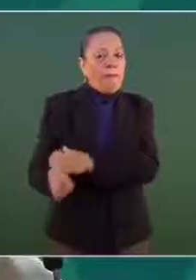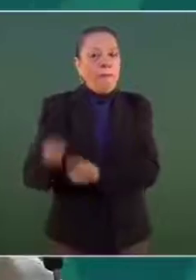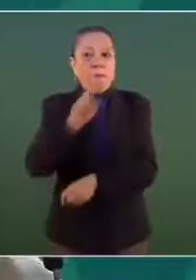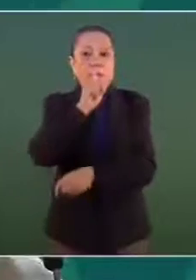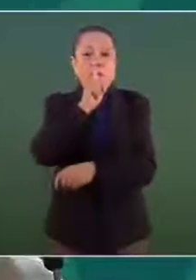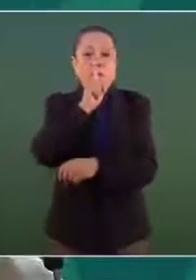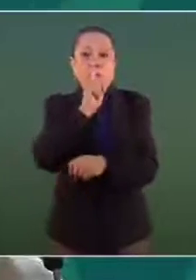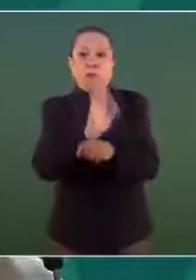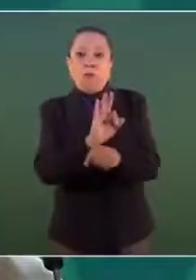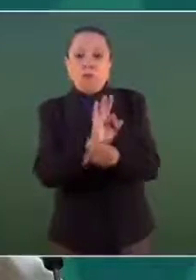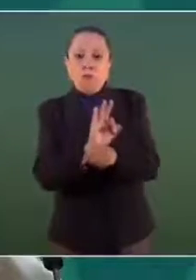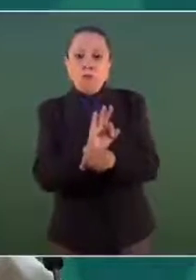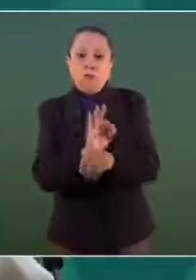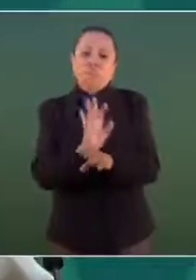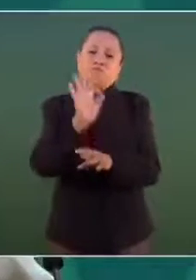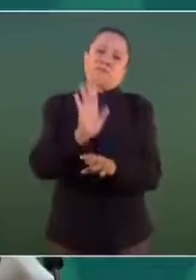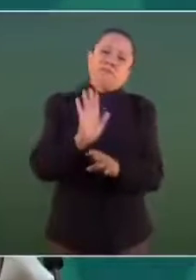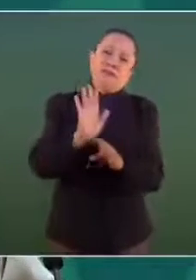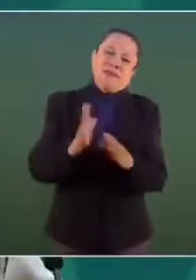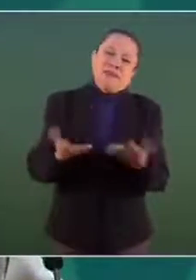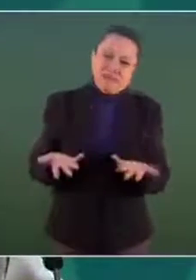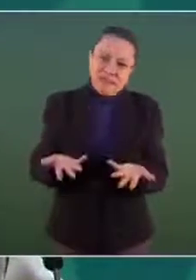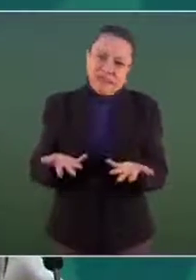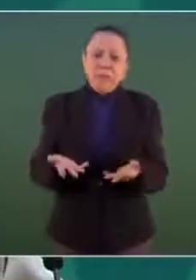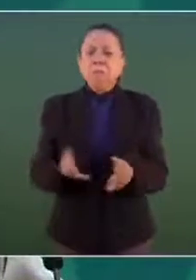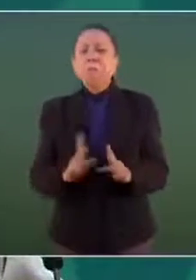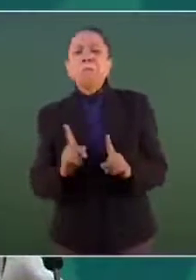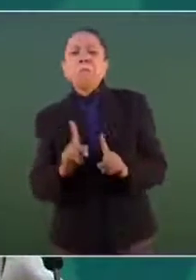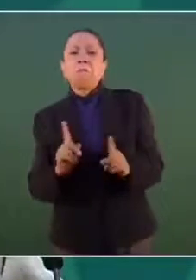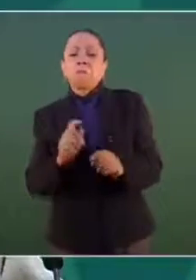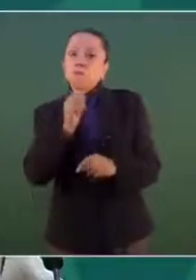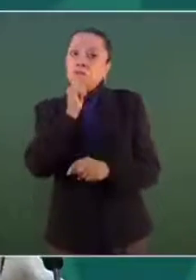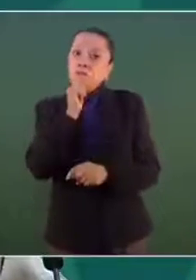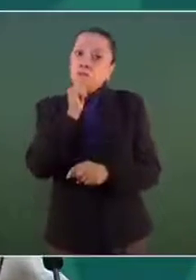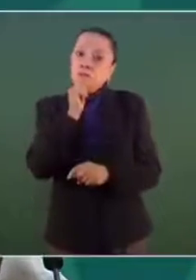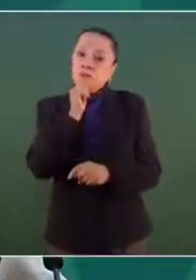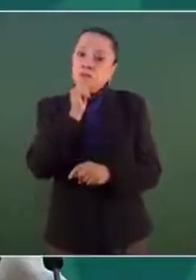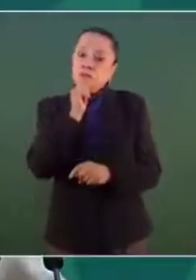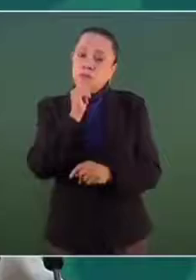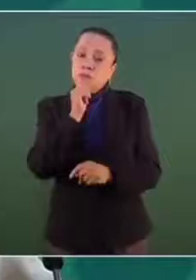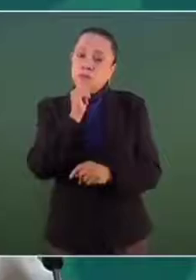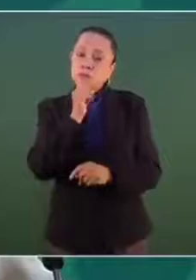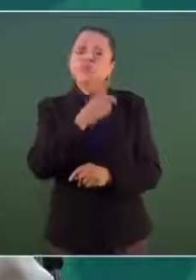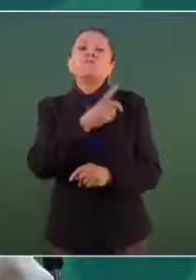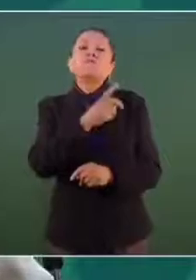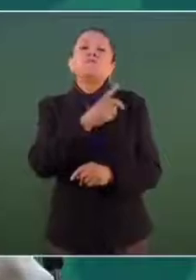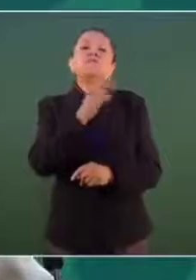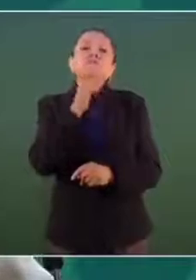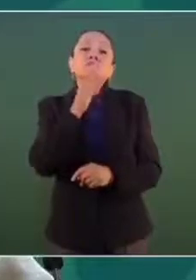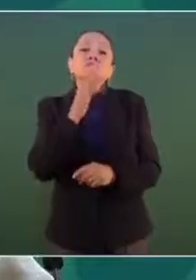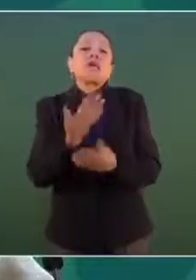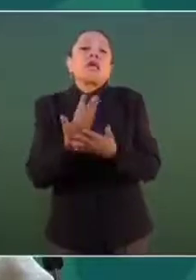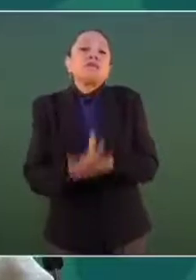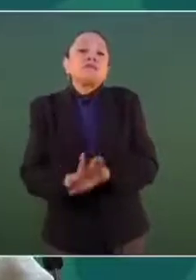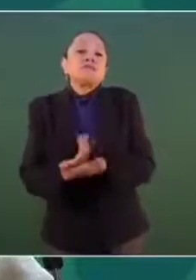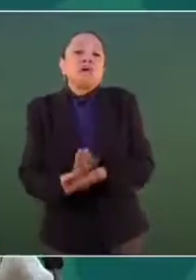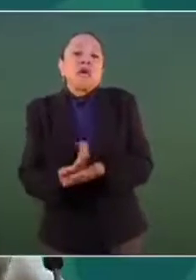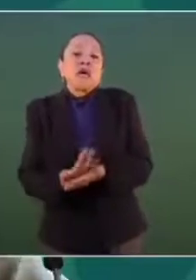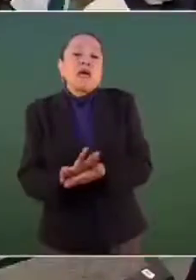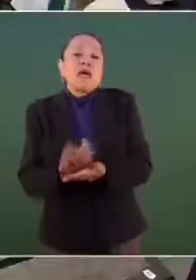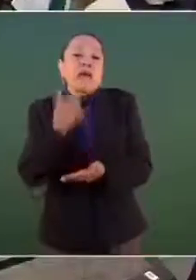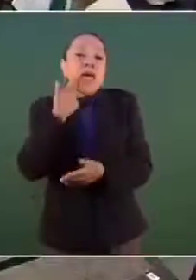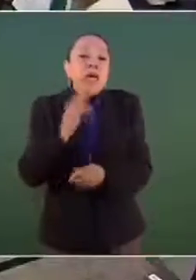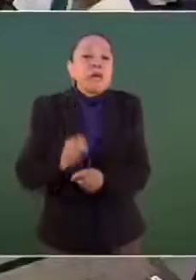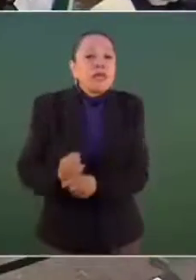se le llama la extorsión, y hay que esperar. También